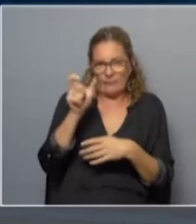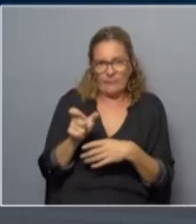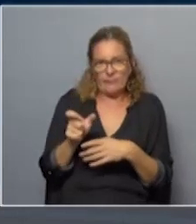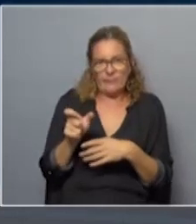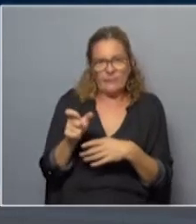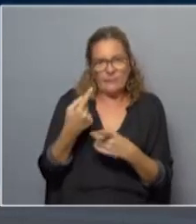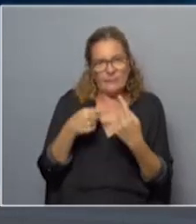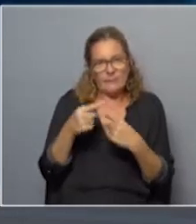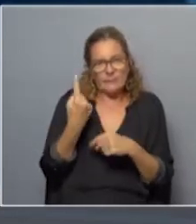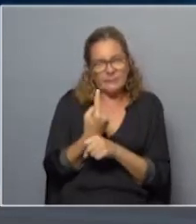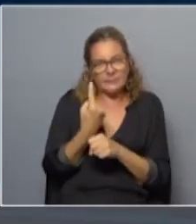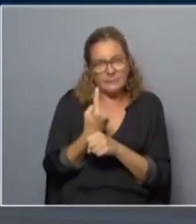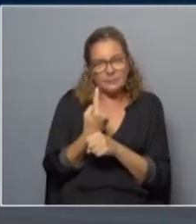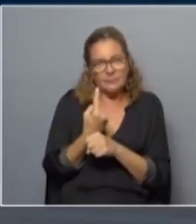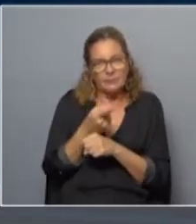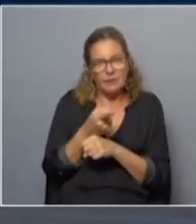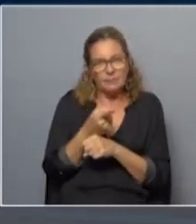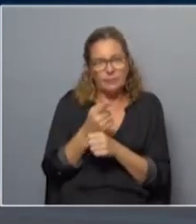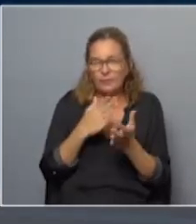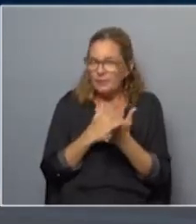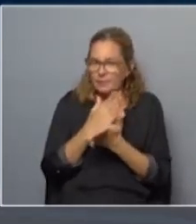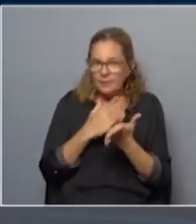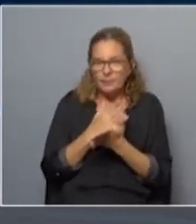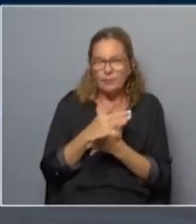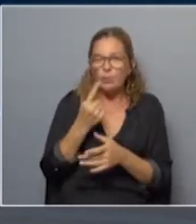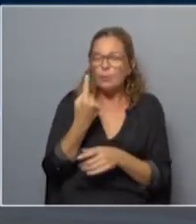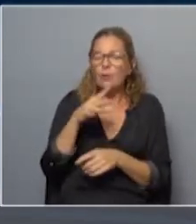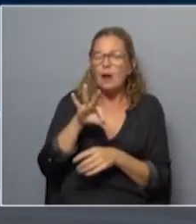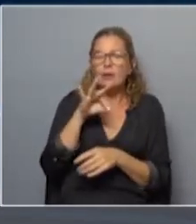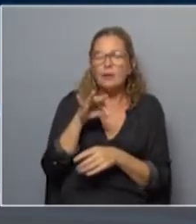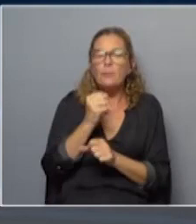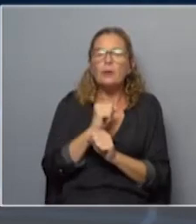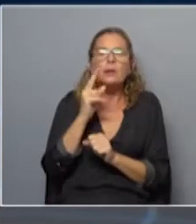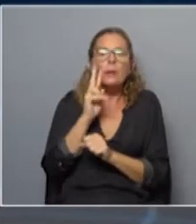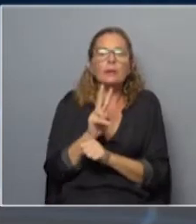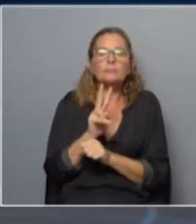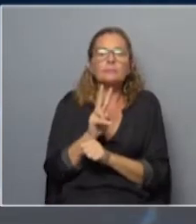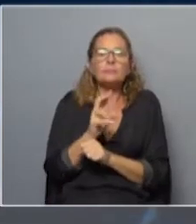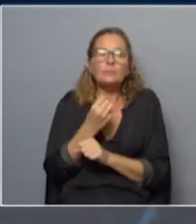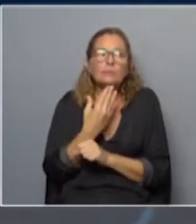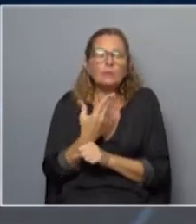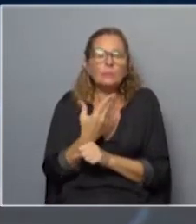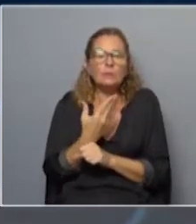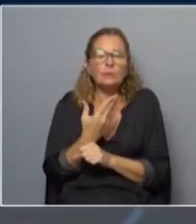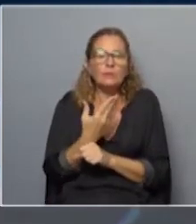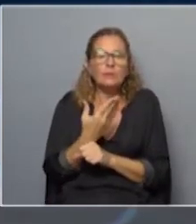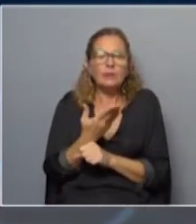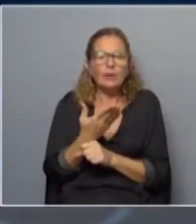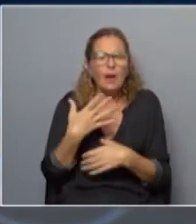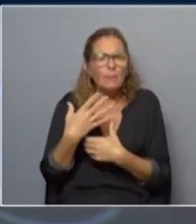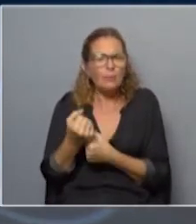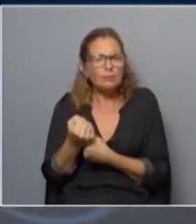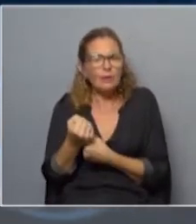Sin embargo, uno, y esto ocurre siempre cuando uno elige, uno puede ver, bueno, qué es lo que sustenta